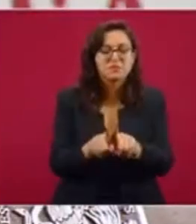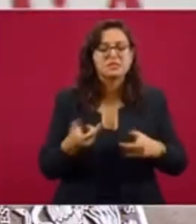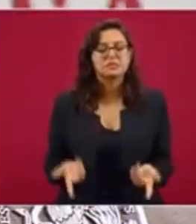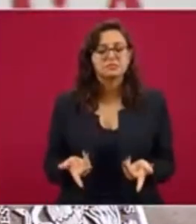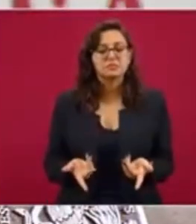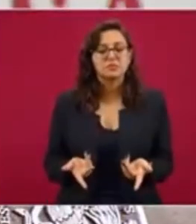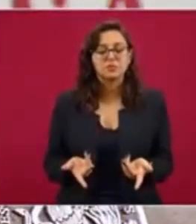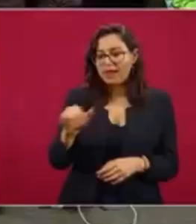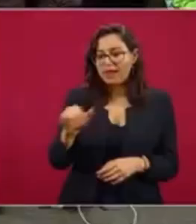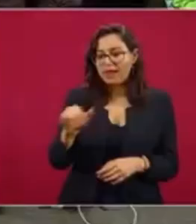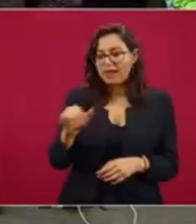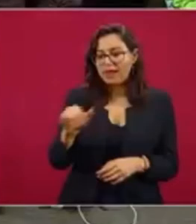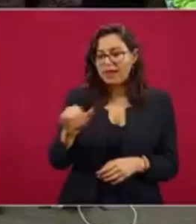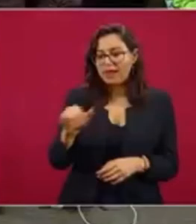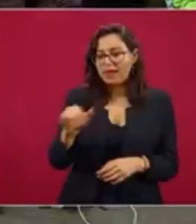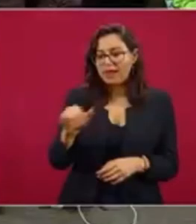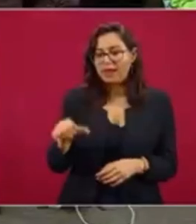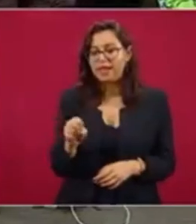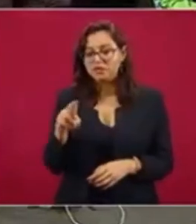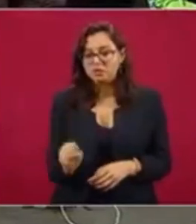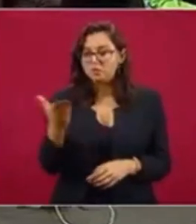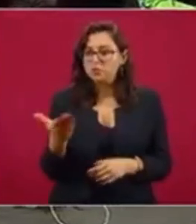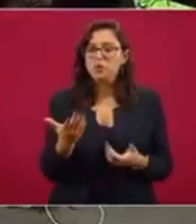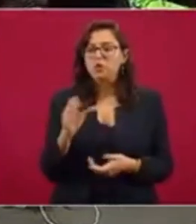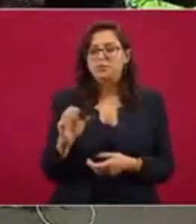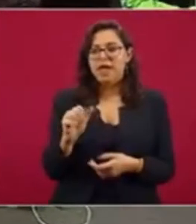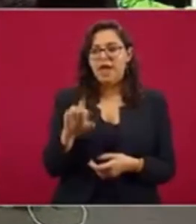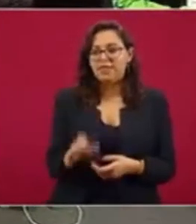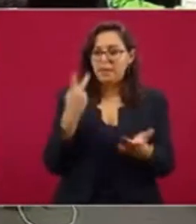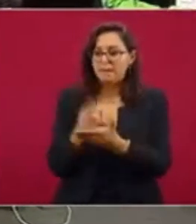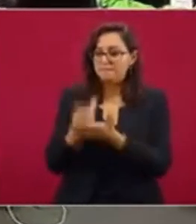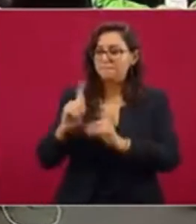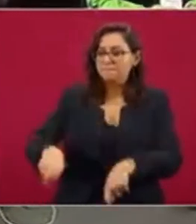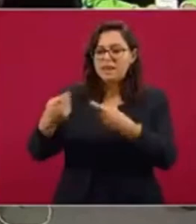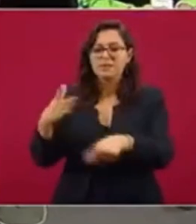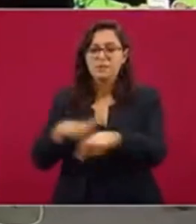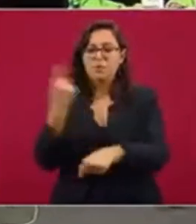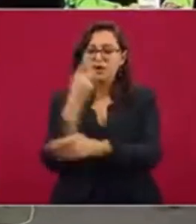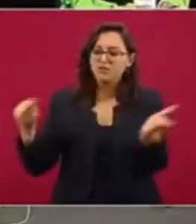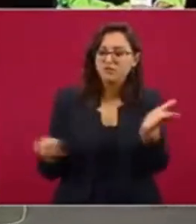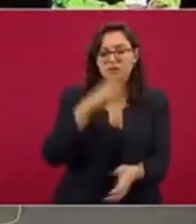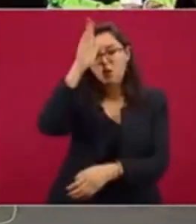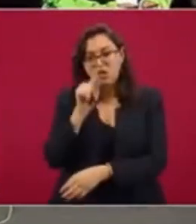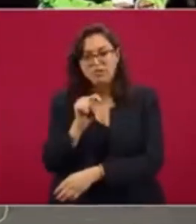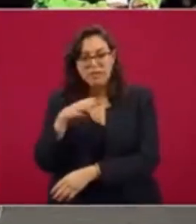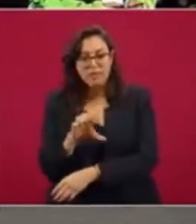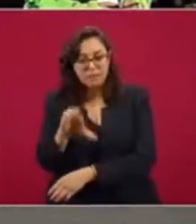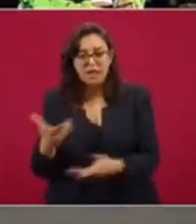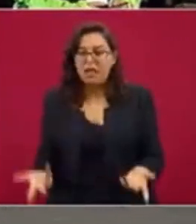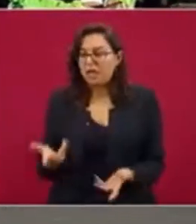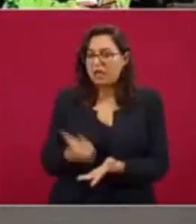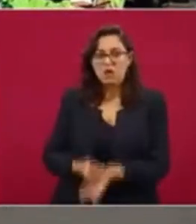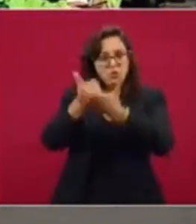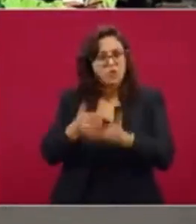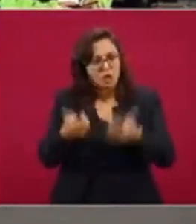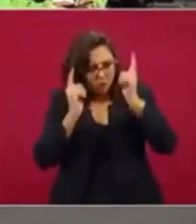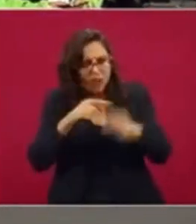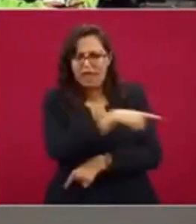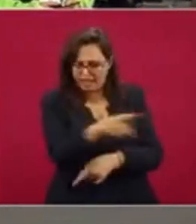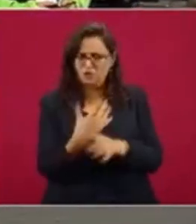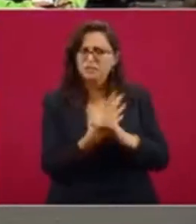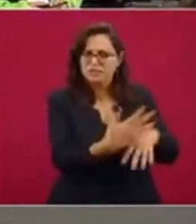le hizo un reconocimiento hoy a Jesús Seade porque logramos la firma del tratado y que eso nos ayuda. O esto que está planteando.